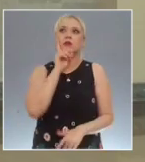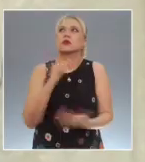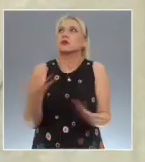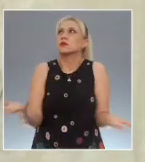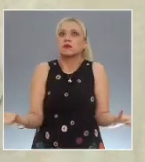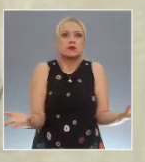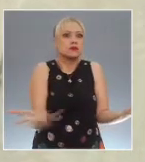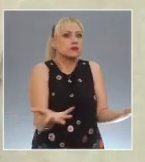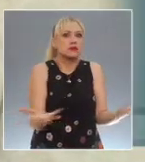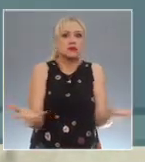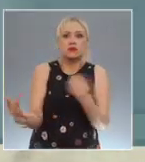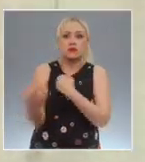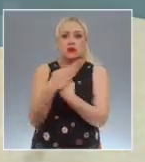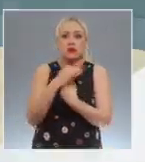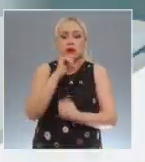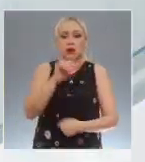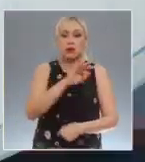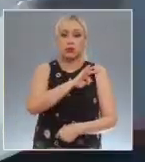la víctima.